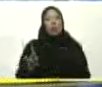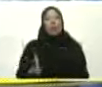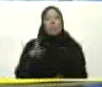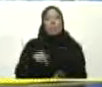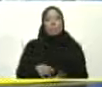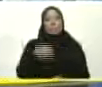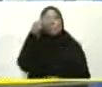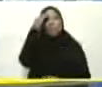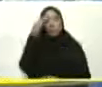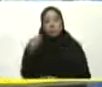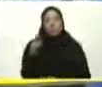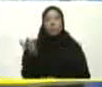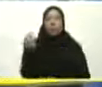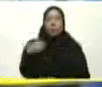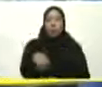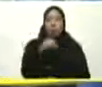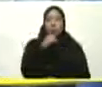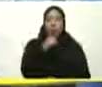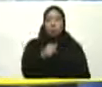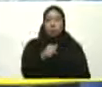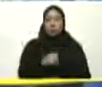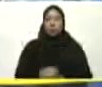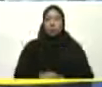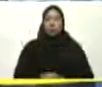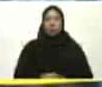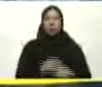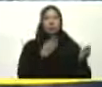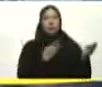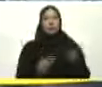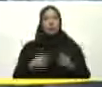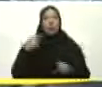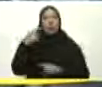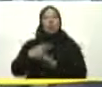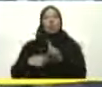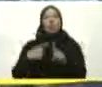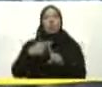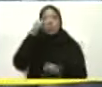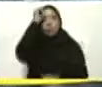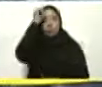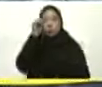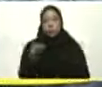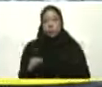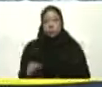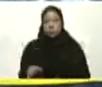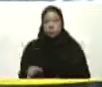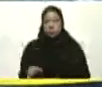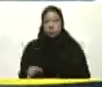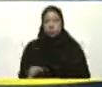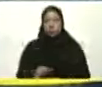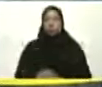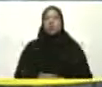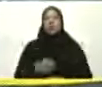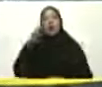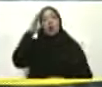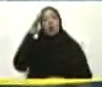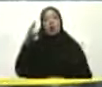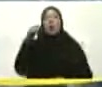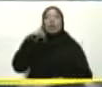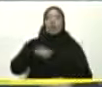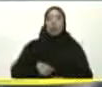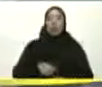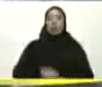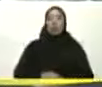Saludos Venimos de Puerto Cabello Mi saludo por aquí